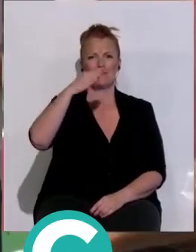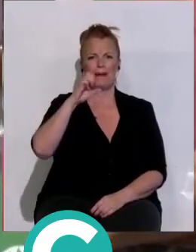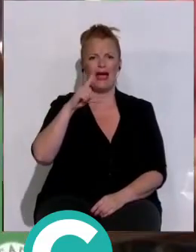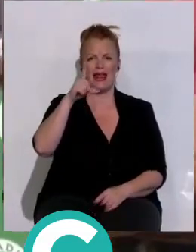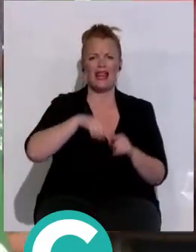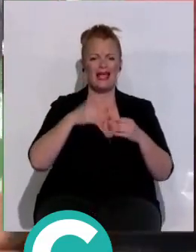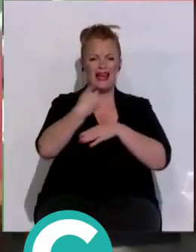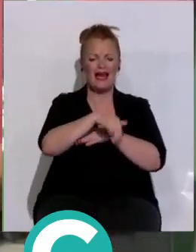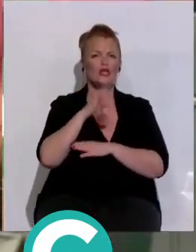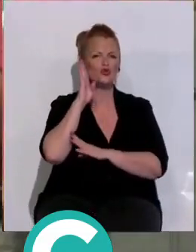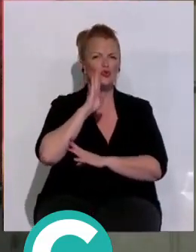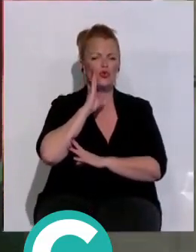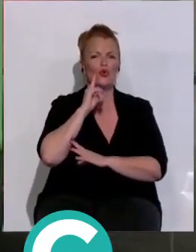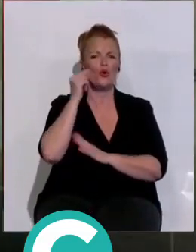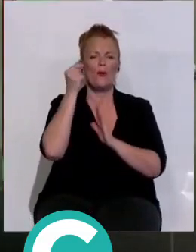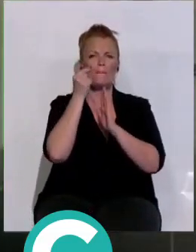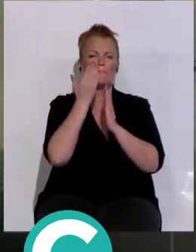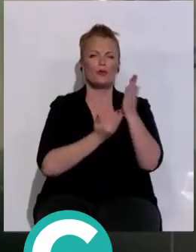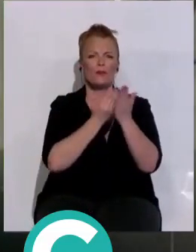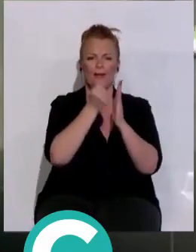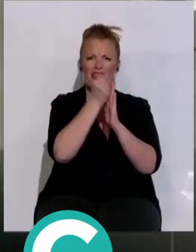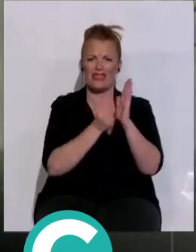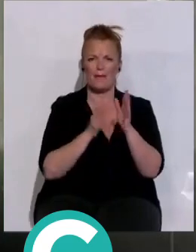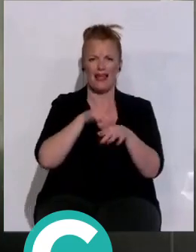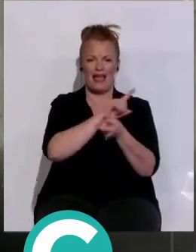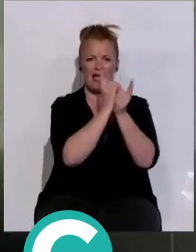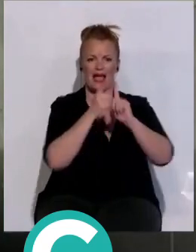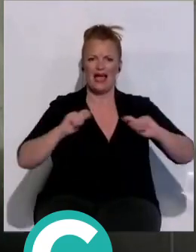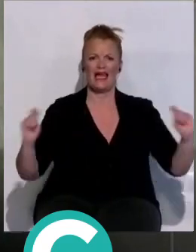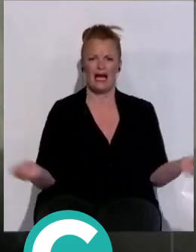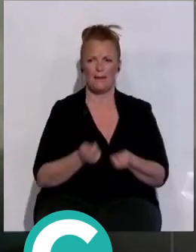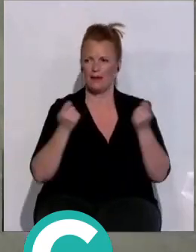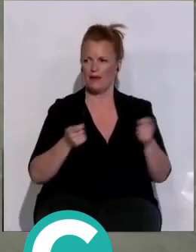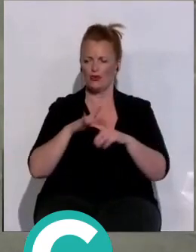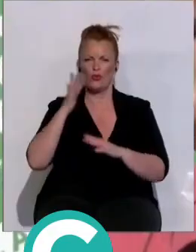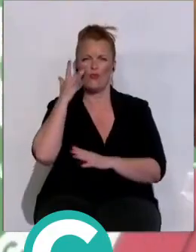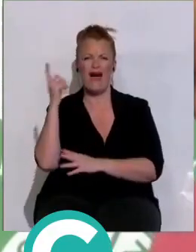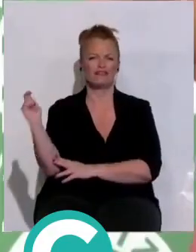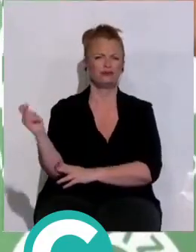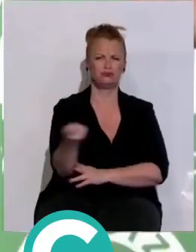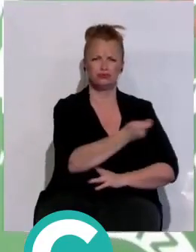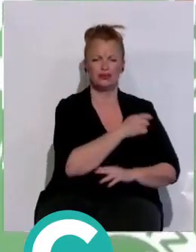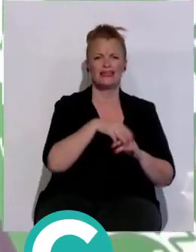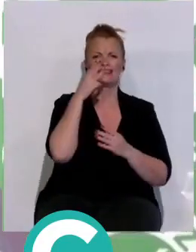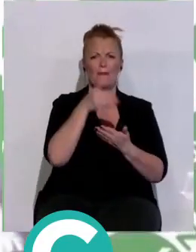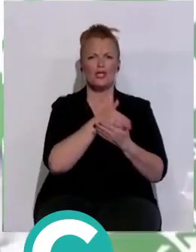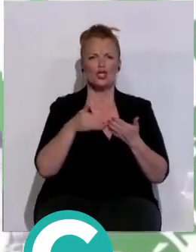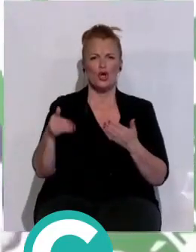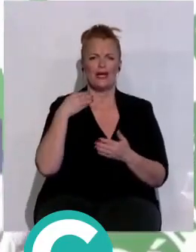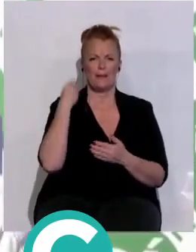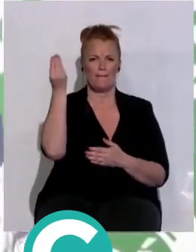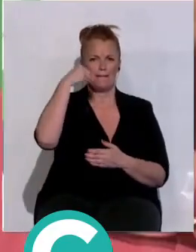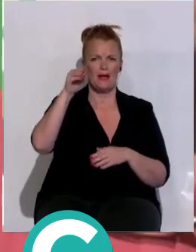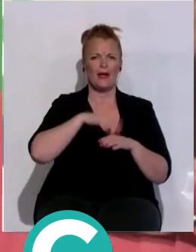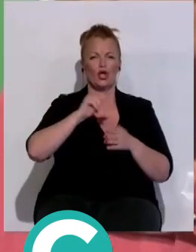sucias y propone medidas para cambiarlo. Entre ellas una campaña de desinfección y de ratización, 3 millones de euros más para el contrato del servicio